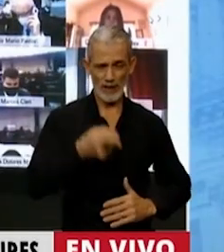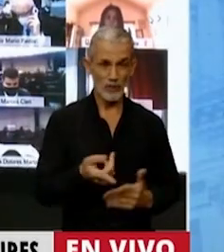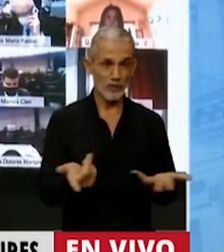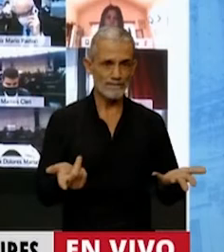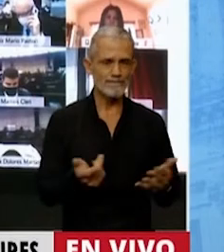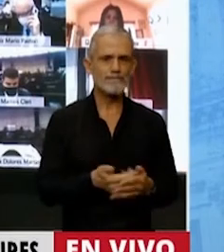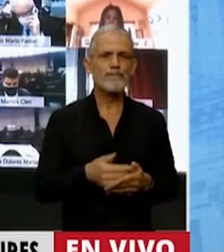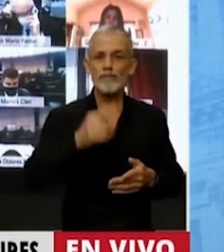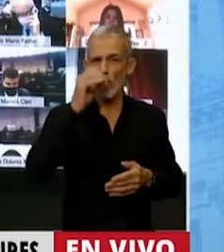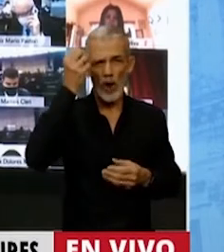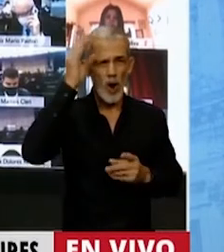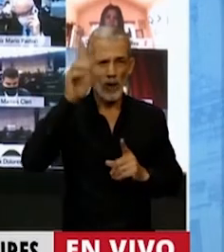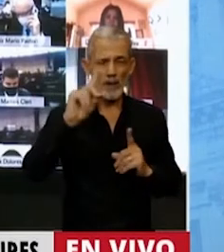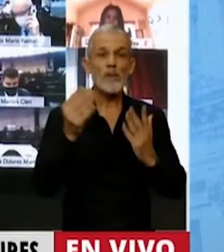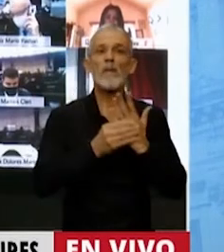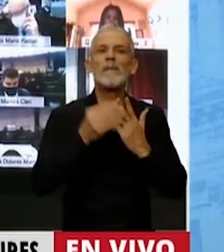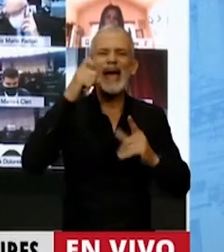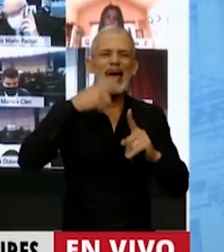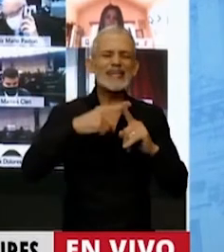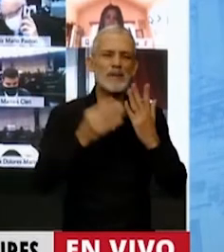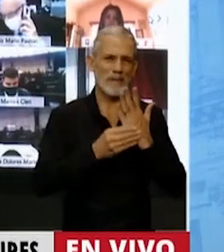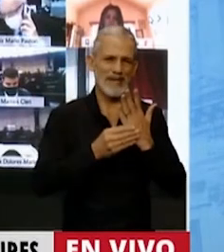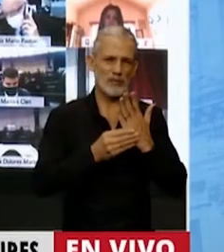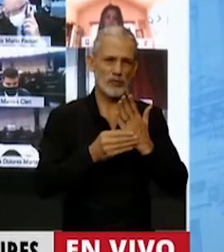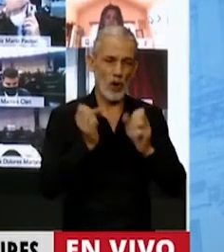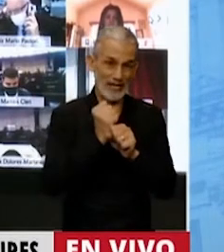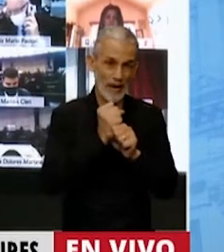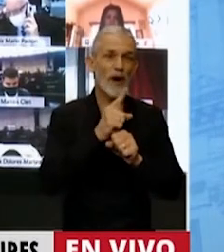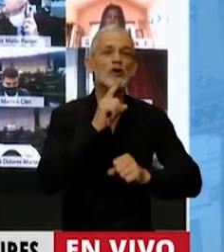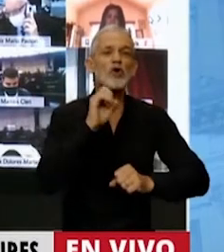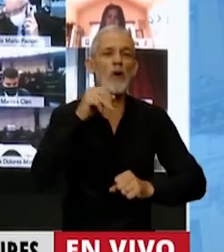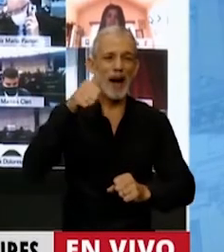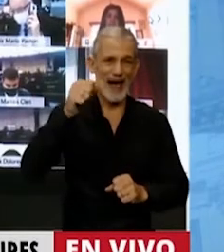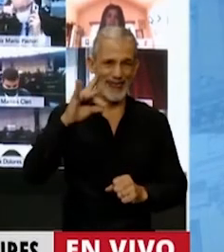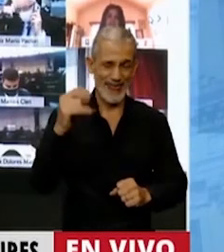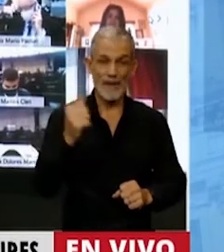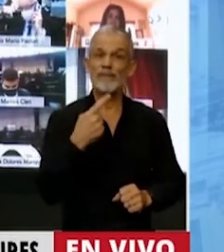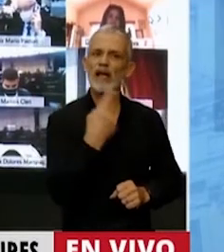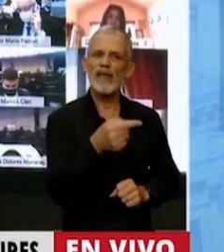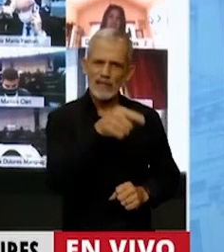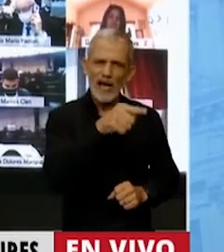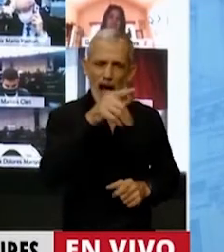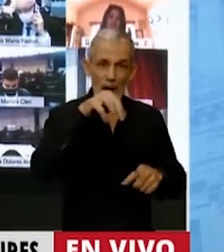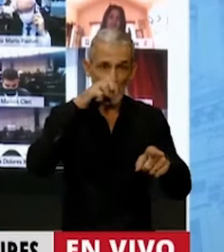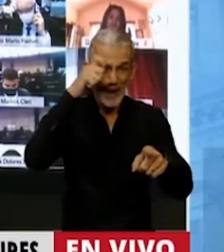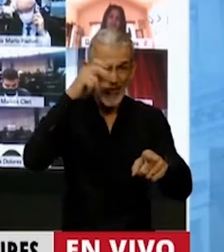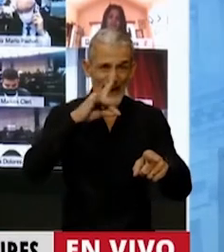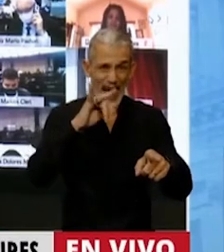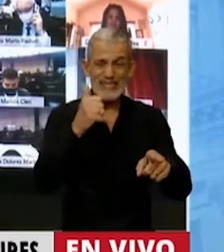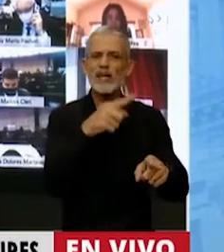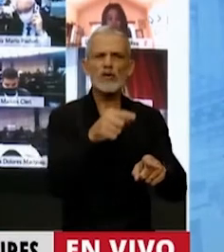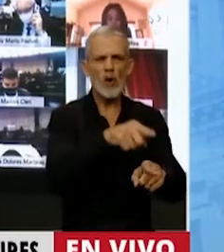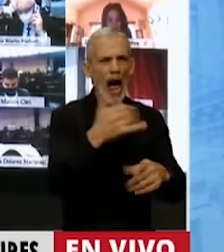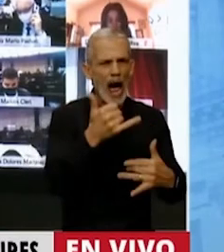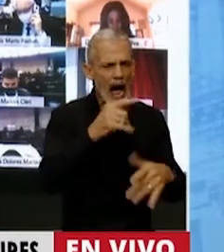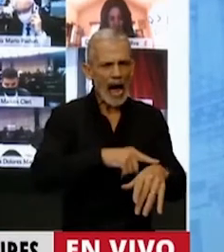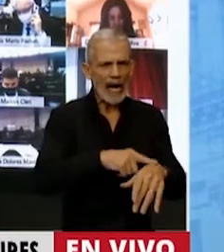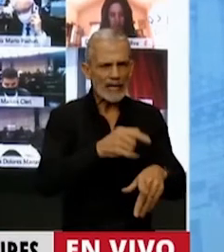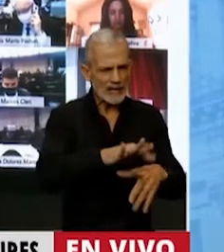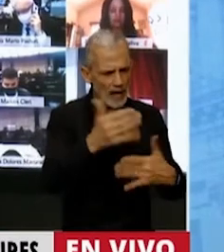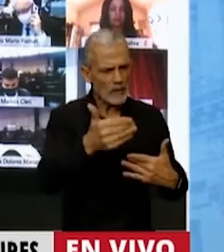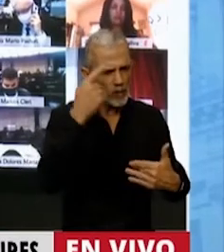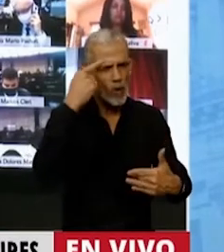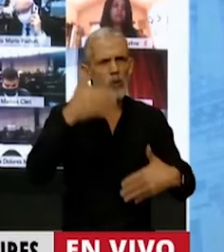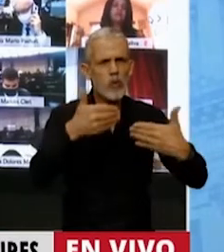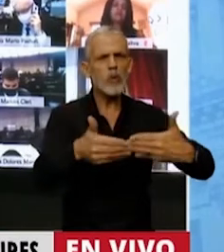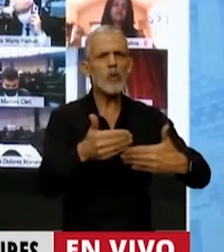nunca del ex ministro de Trabajo Tomada diciéndole a Pedraza que todavía estaba a tiempo de concursos de